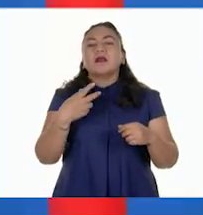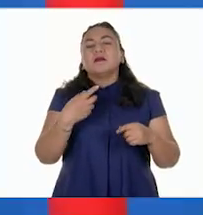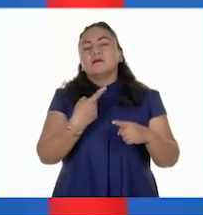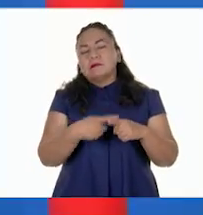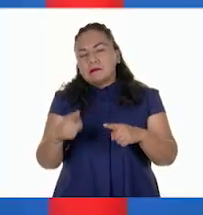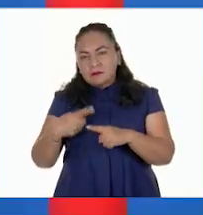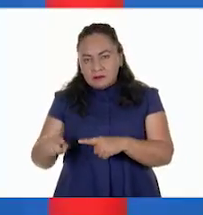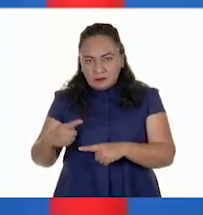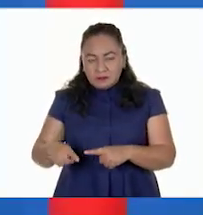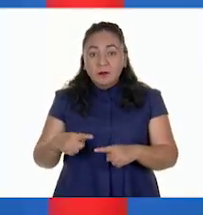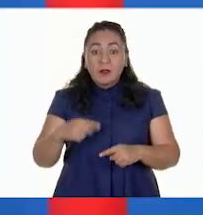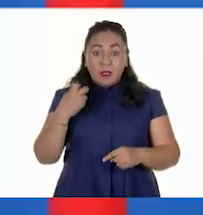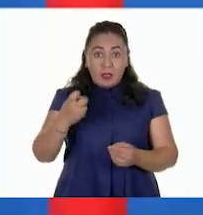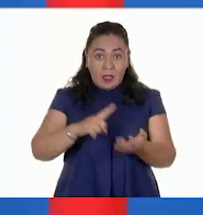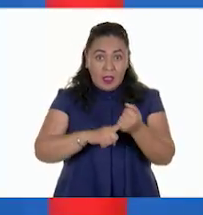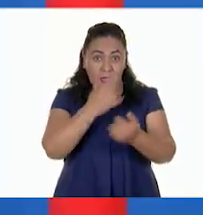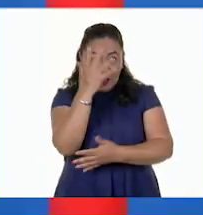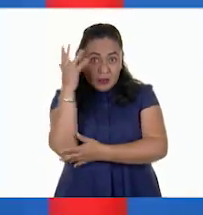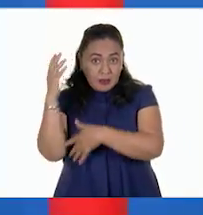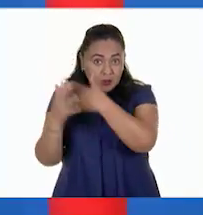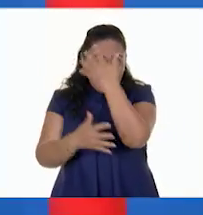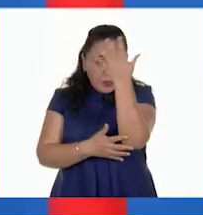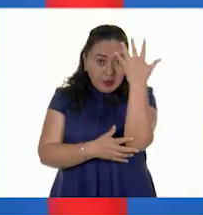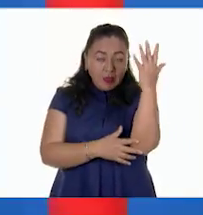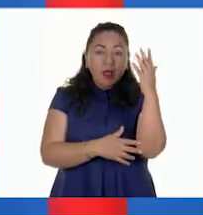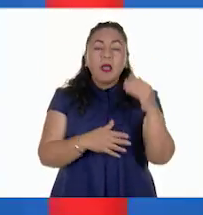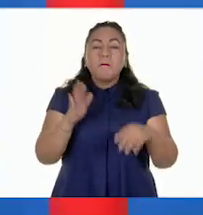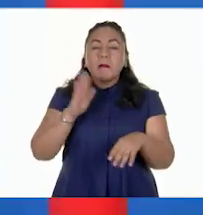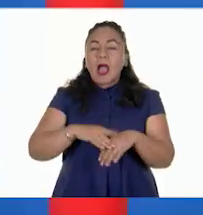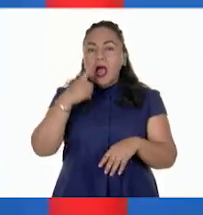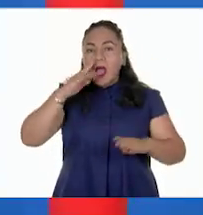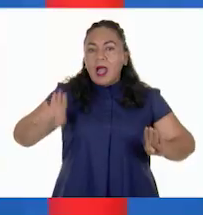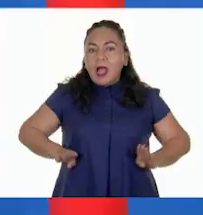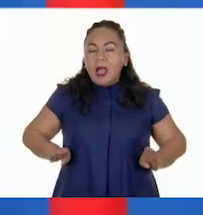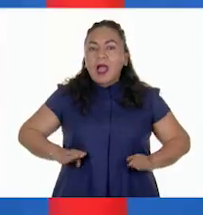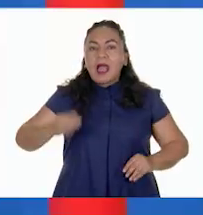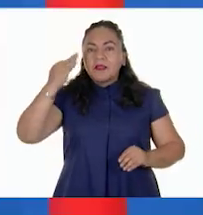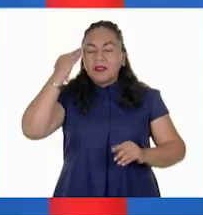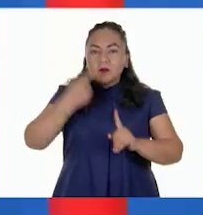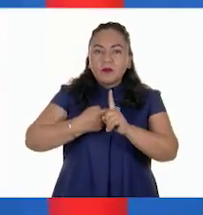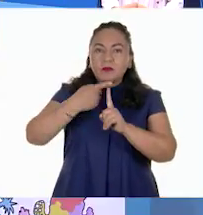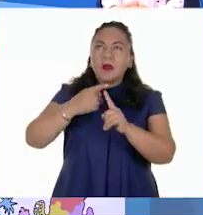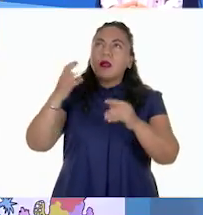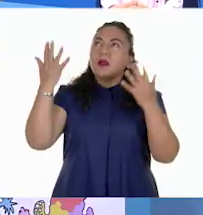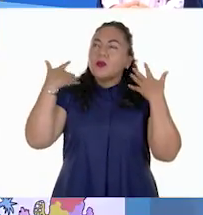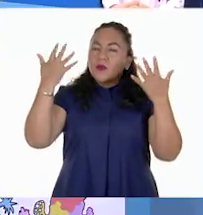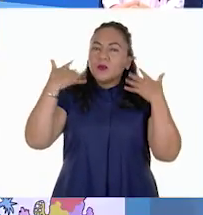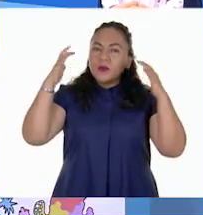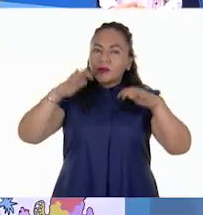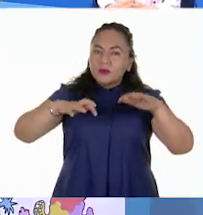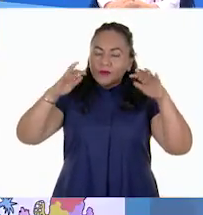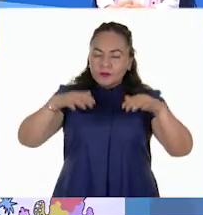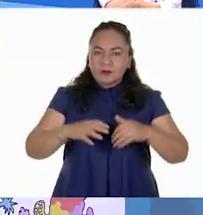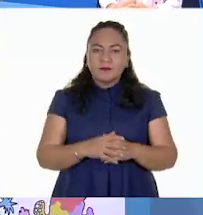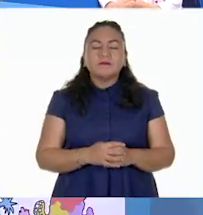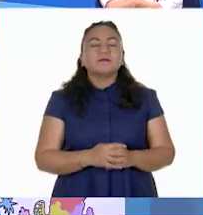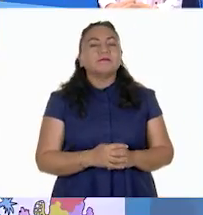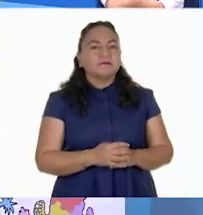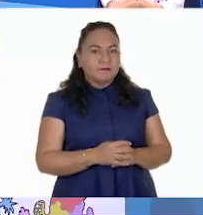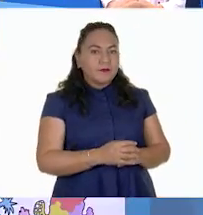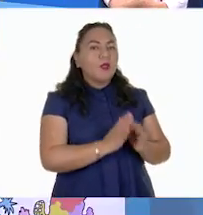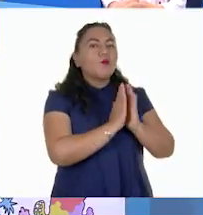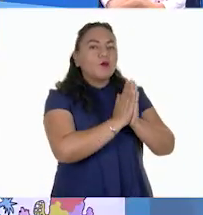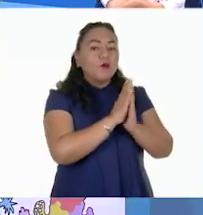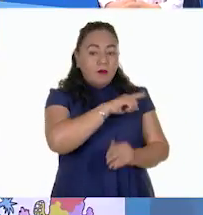que la actividad forestal se desarrolla mejor en lugares con clima templado o tropical. Por favor, coméntenlo